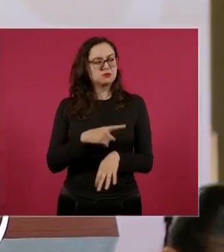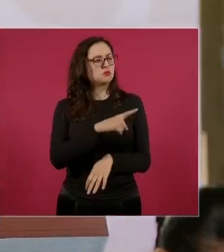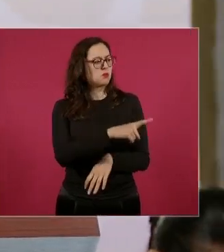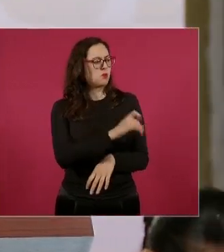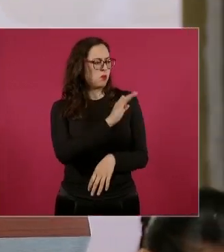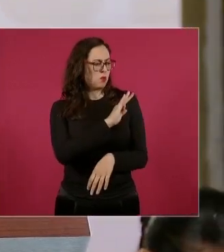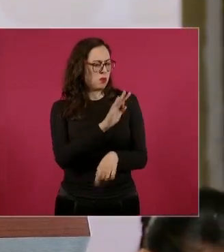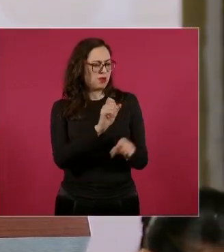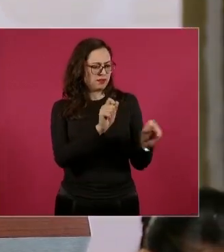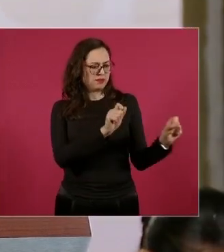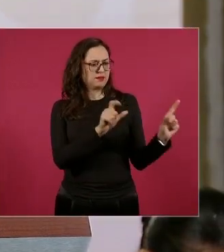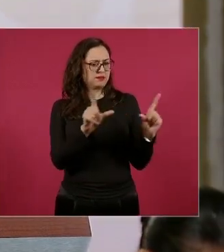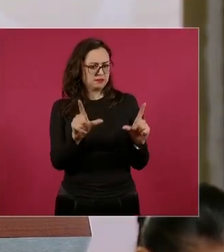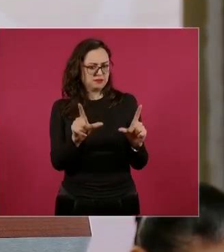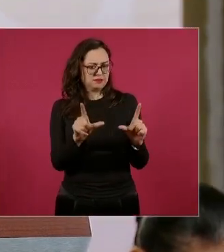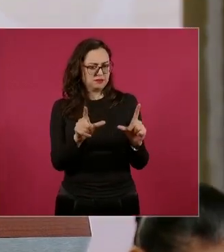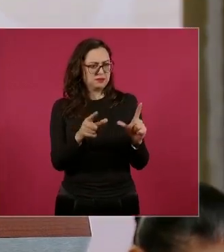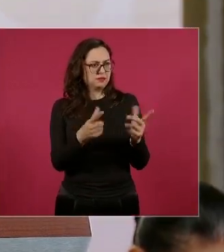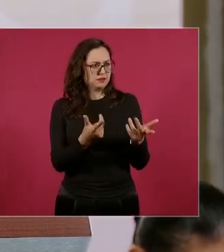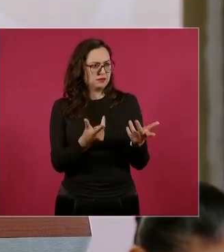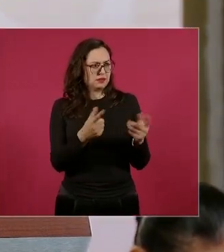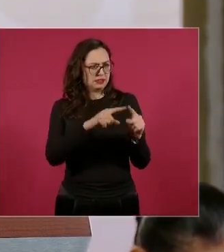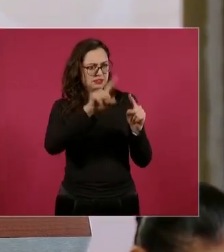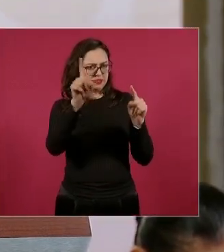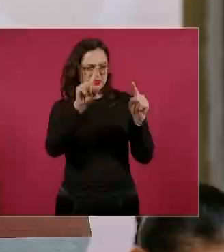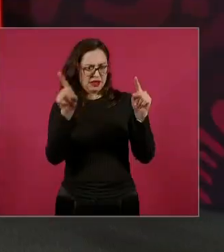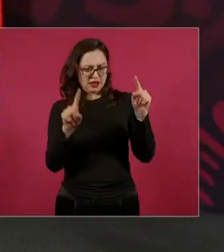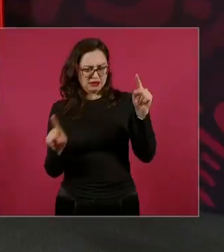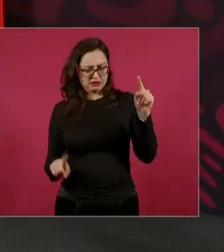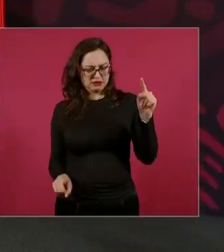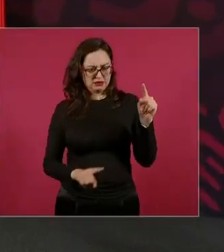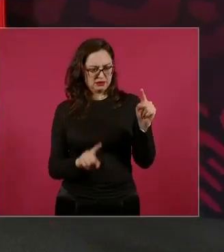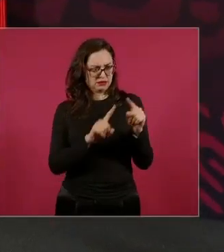no ponen toda la ruta del Tren Maya.